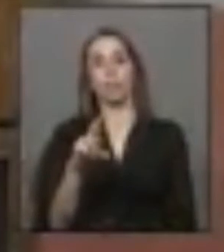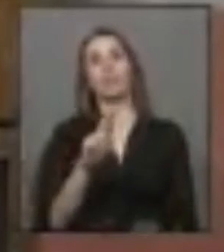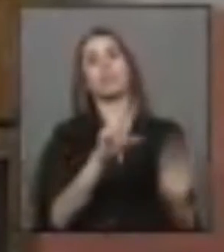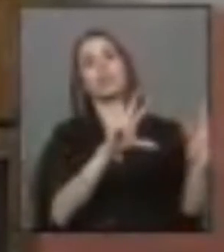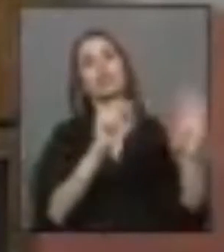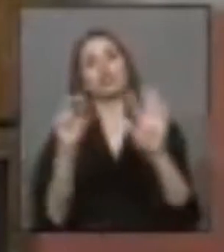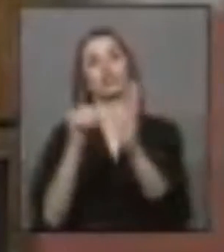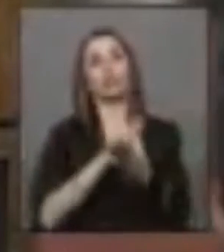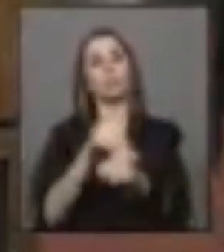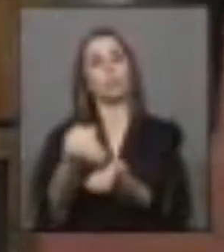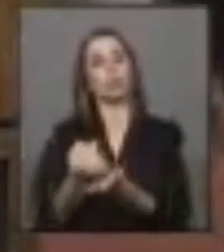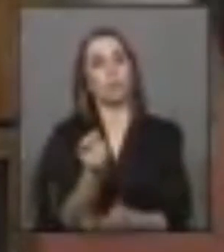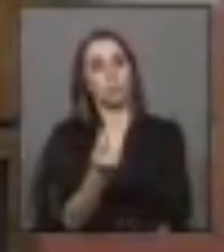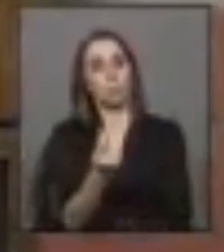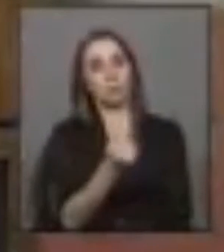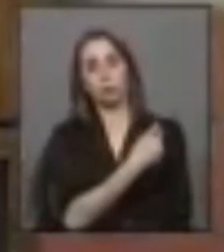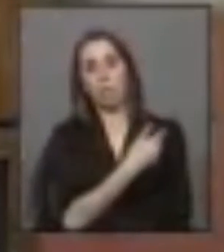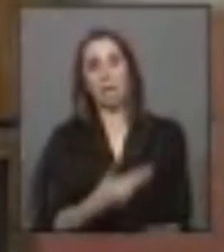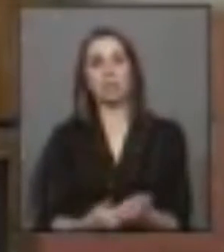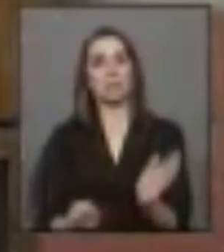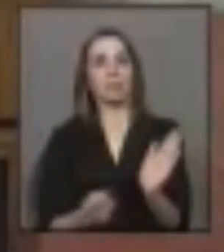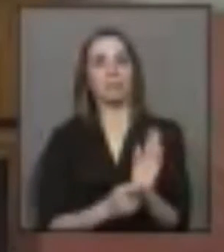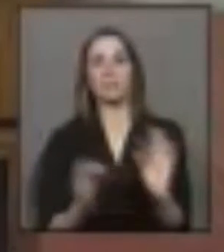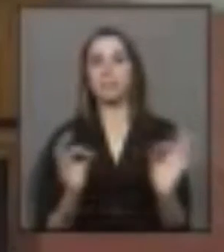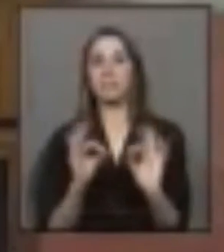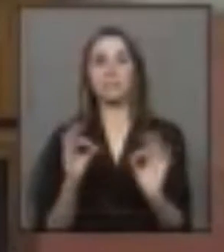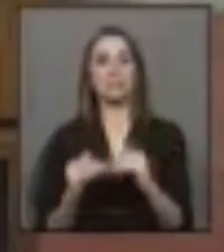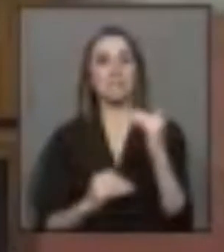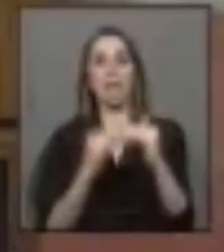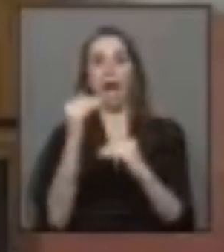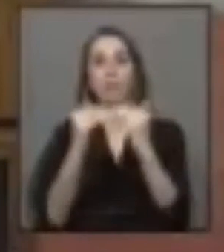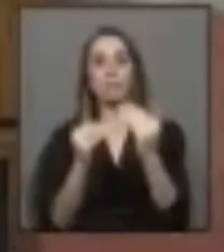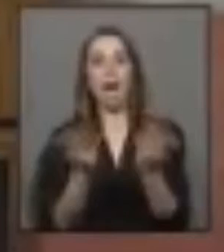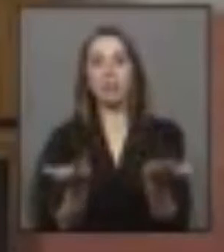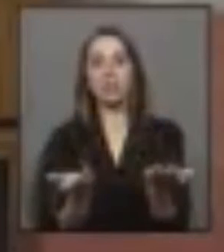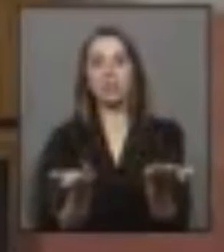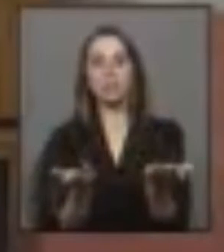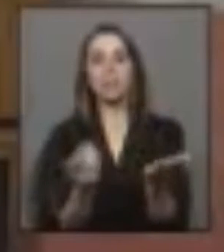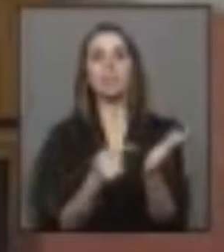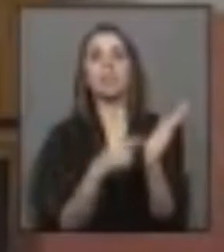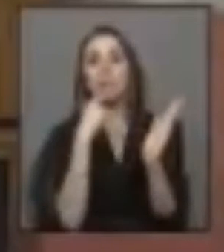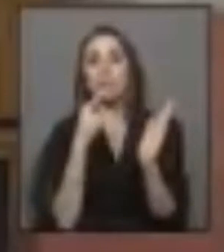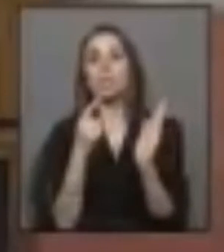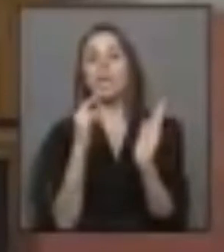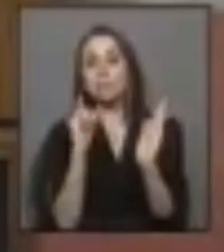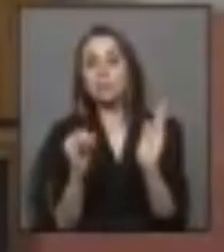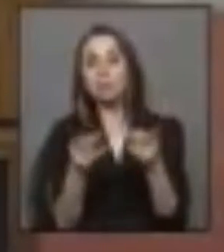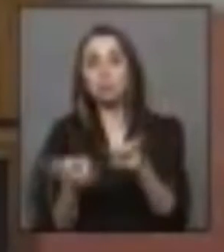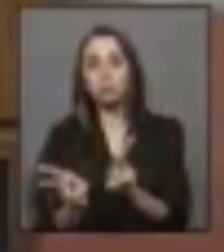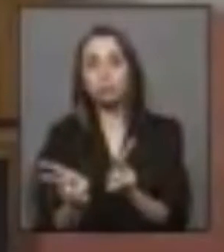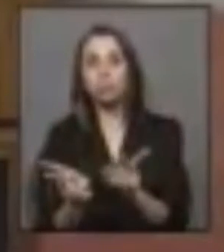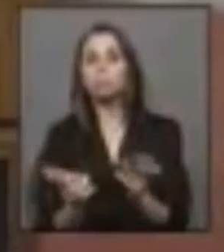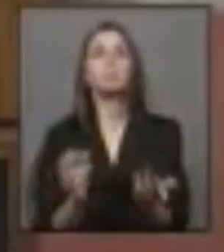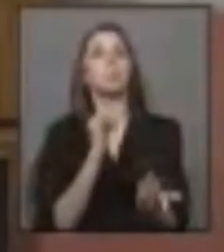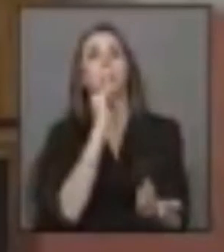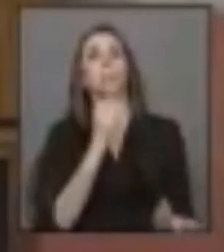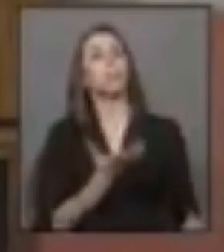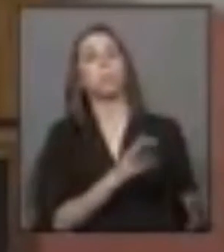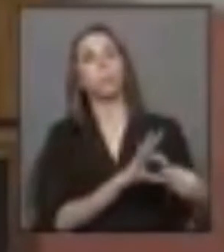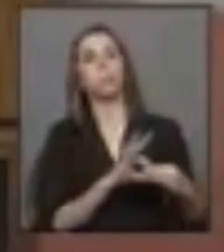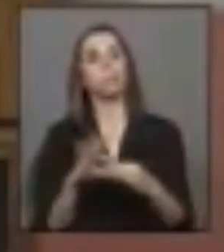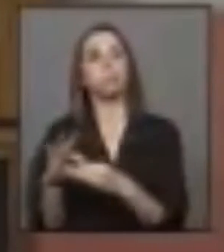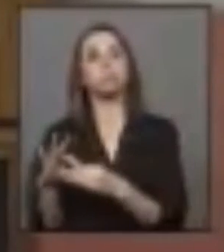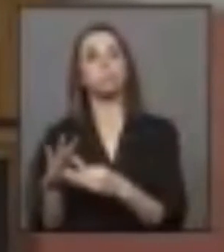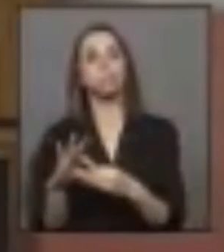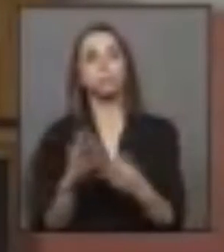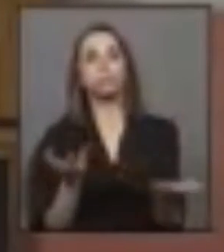800 millones de pesos a la fecha, no hay ningún avance en la recomendación favorable y se desconocen los motivos